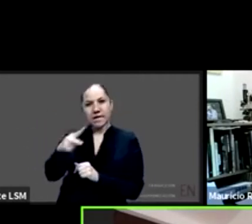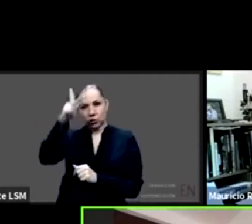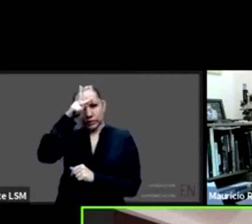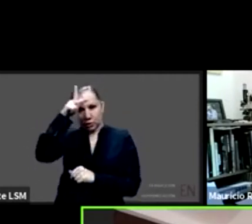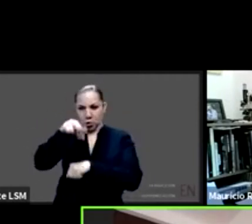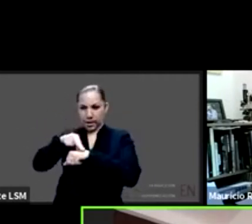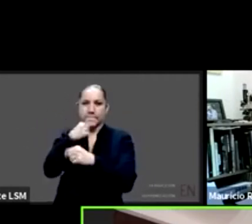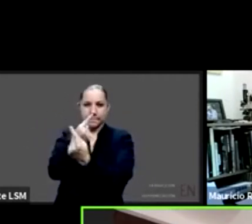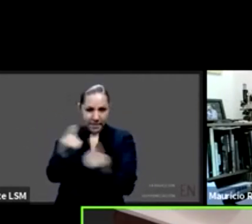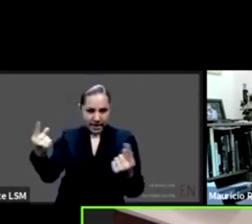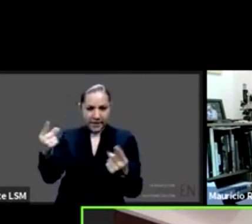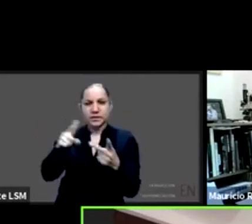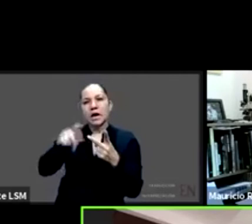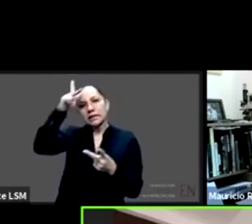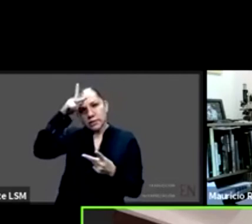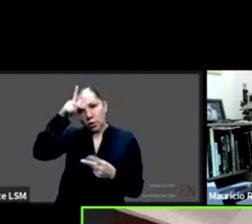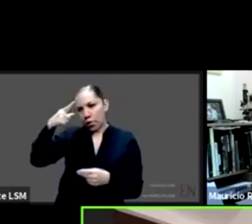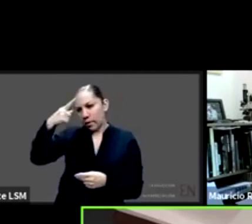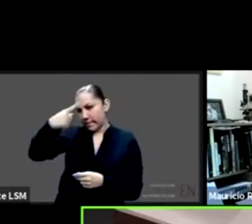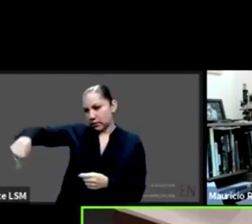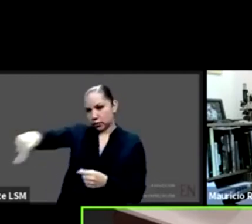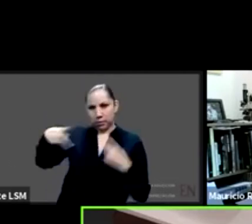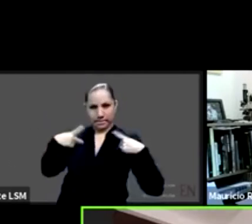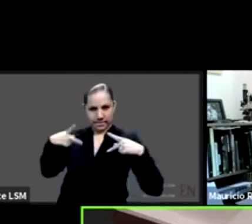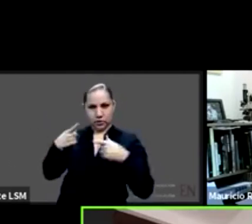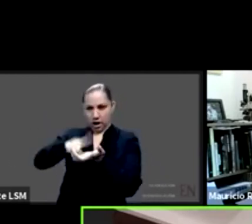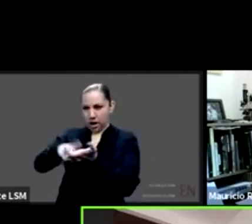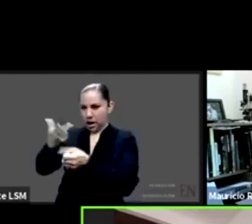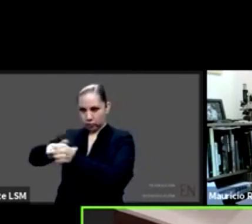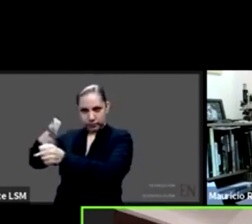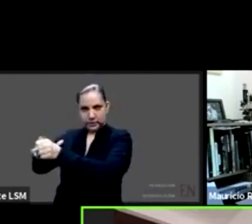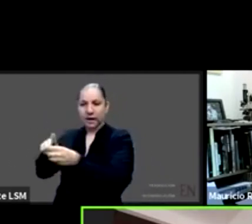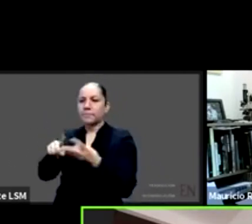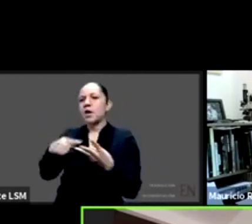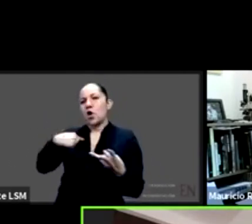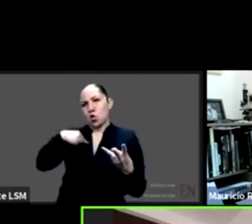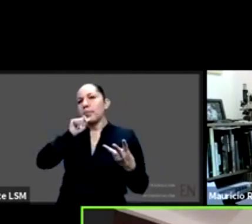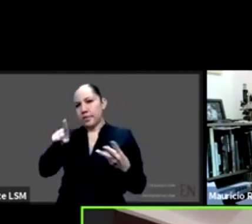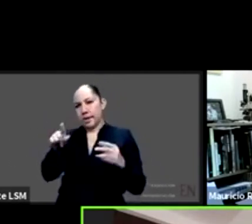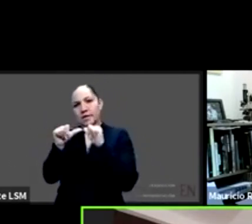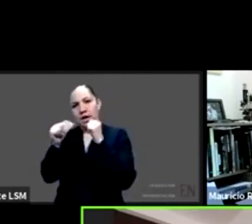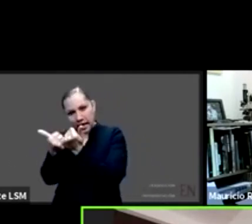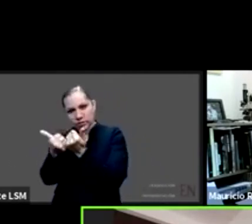Pacientes Cuestionando la Inclusión yo también este Scorza SSJ